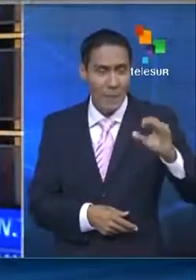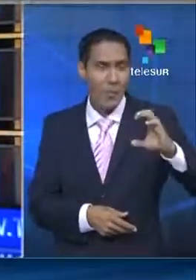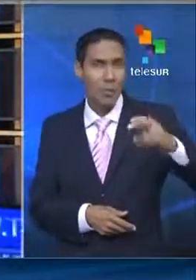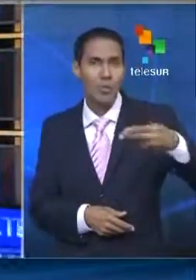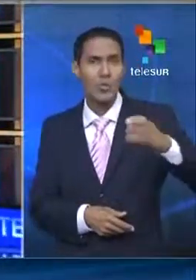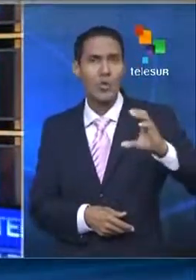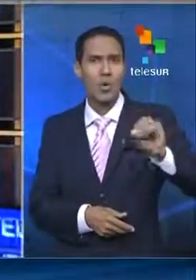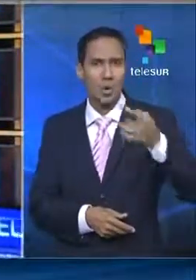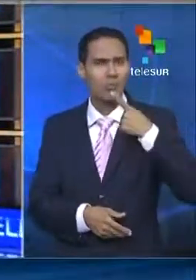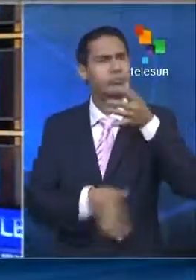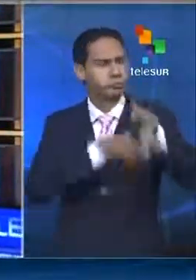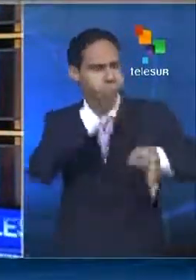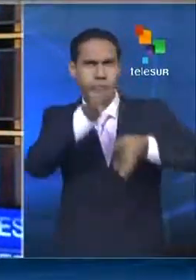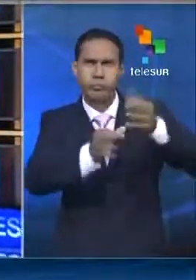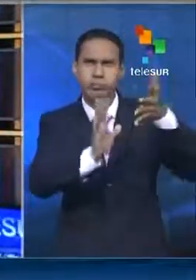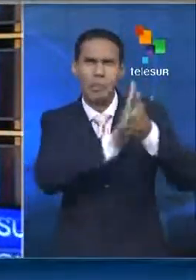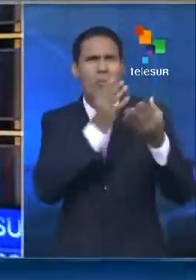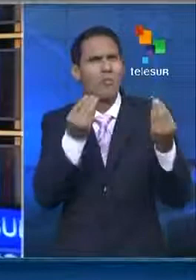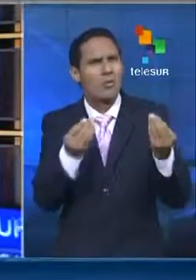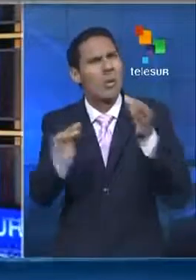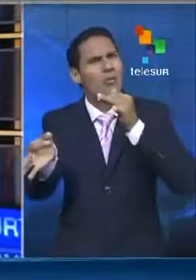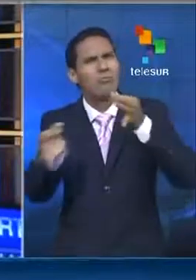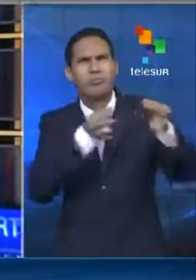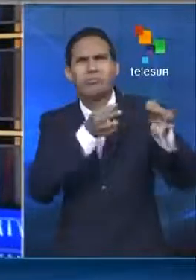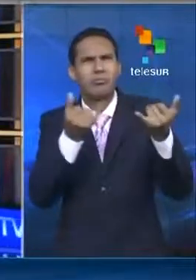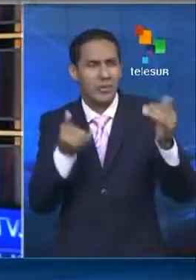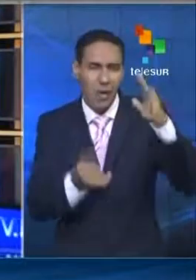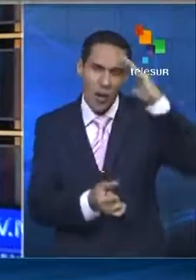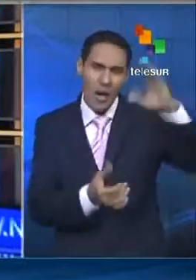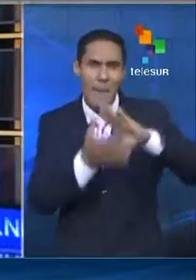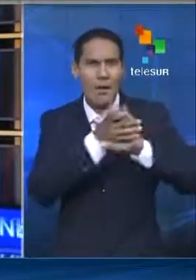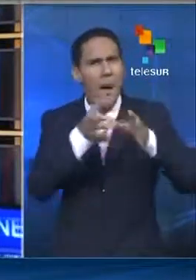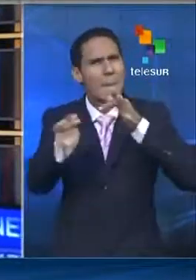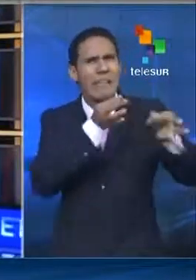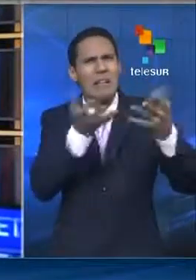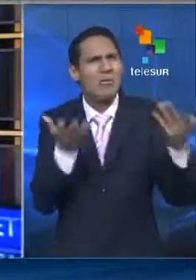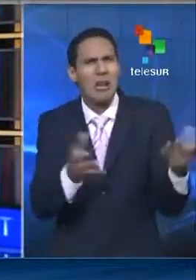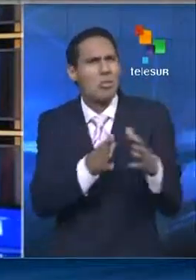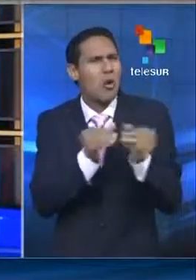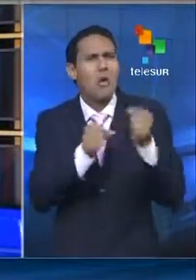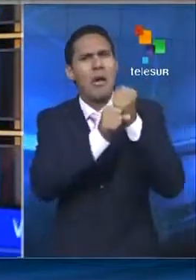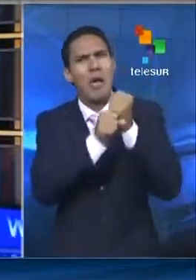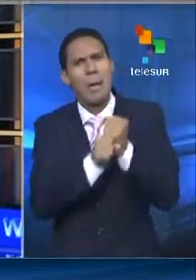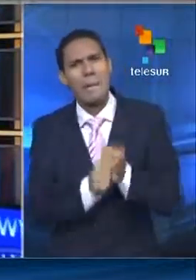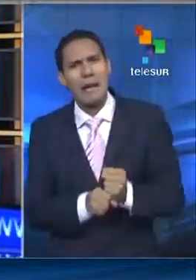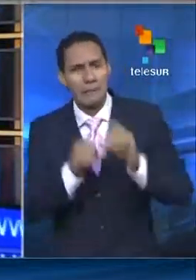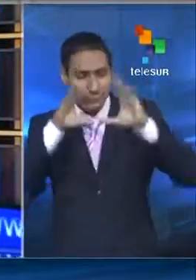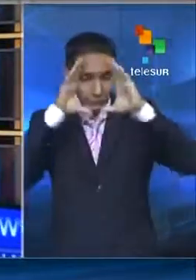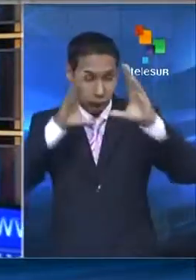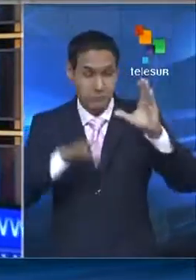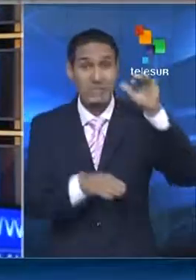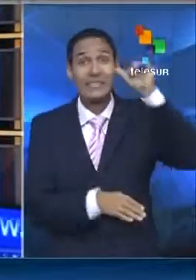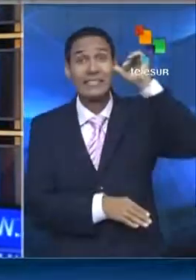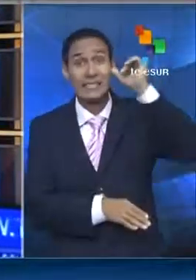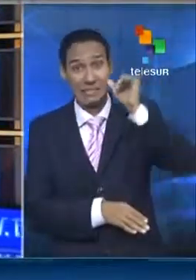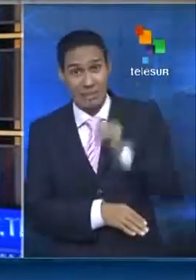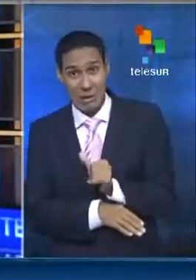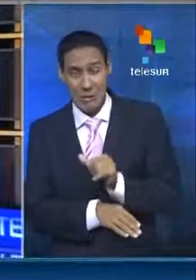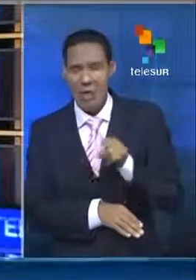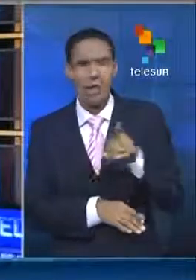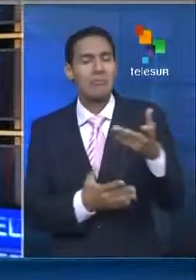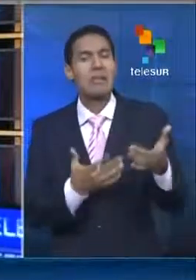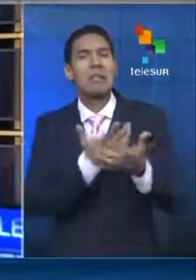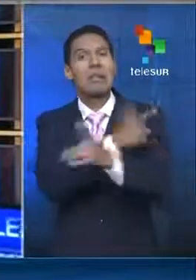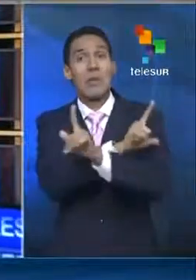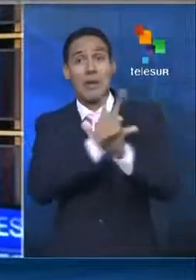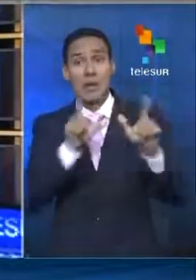acontecimientos en el departamento del Chocó. ¿Qué tal, Vladimir? Ahora toda la expectativa está centrada en este sábado con lo que ocurra con